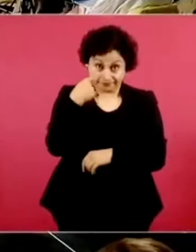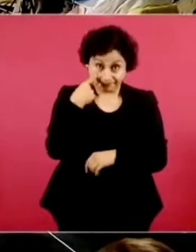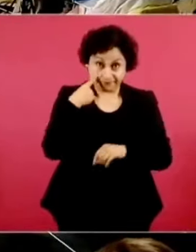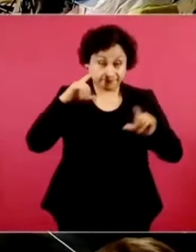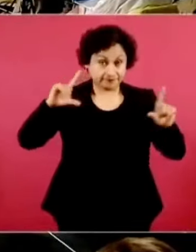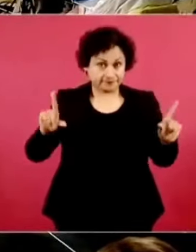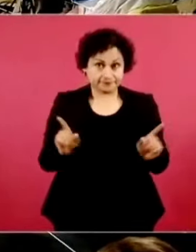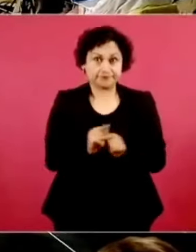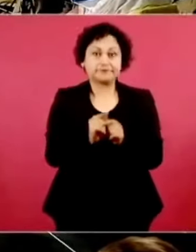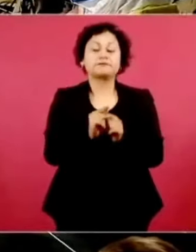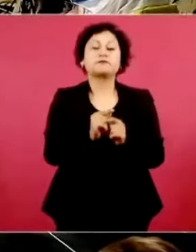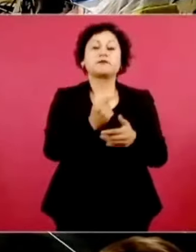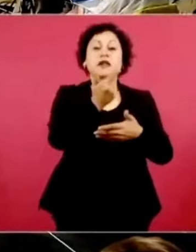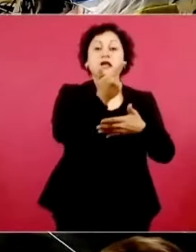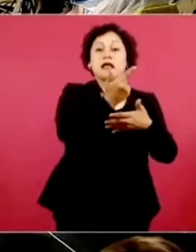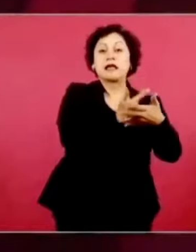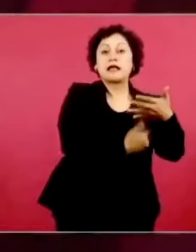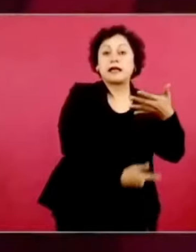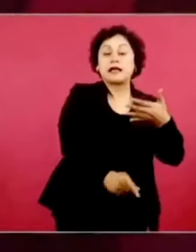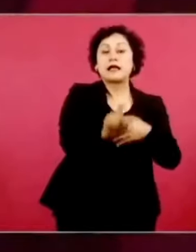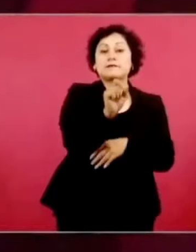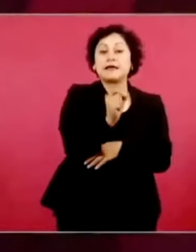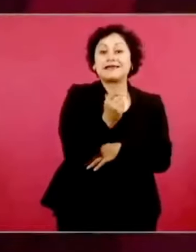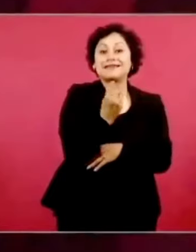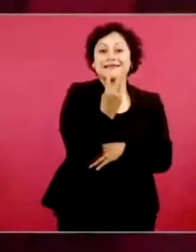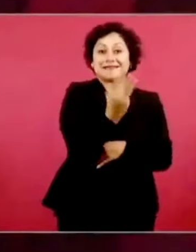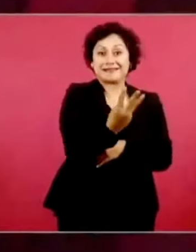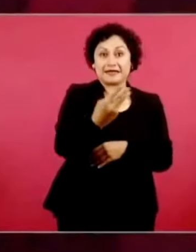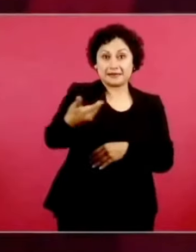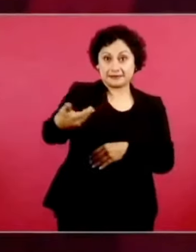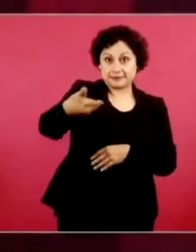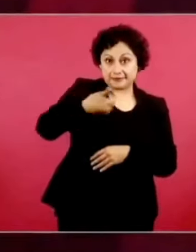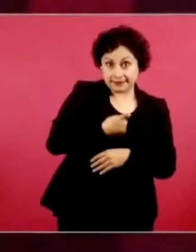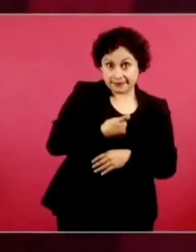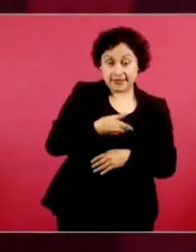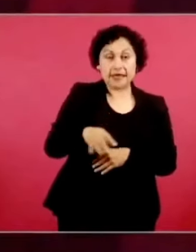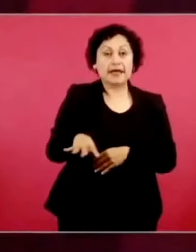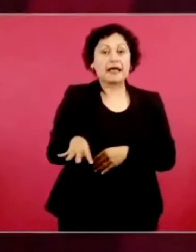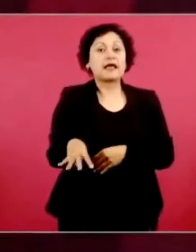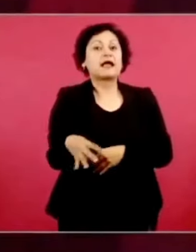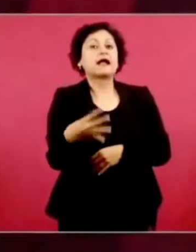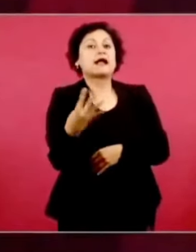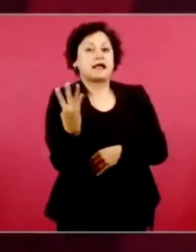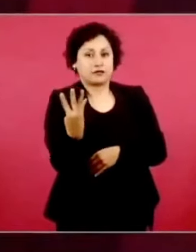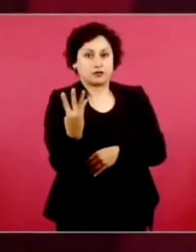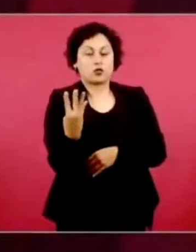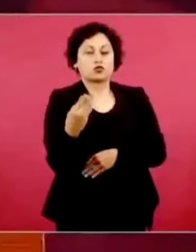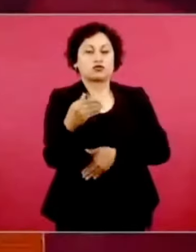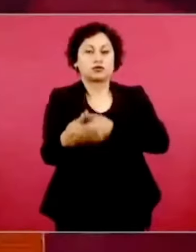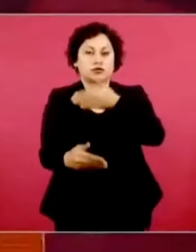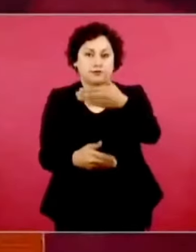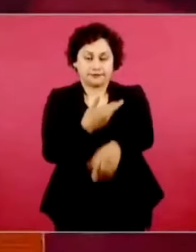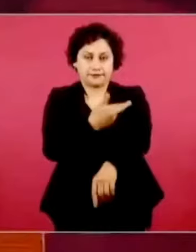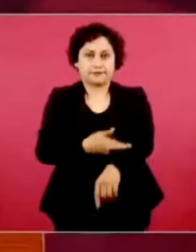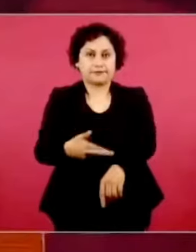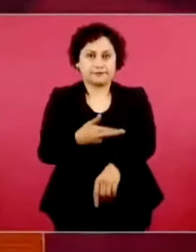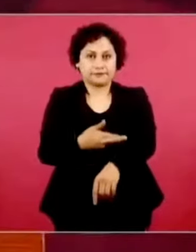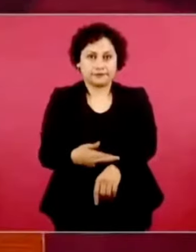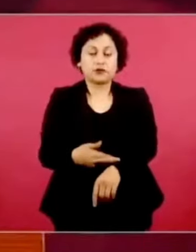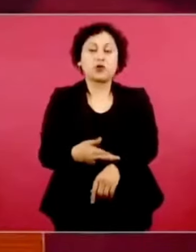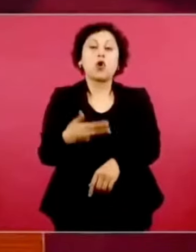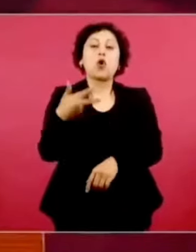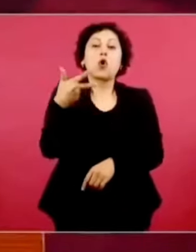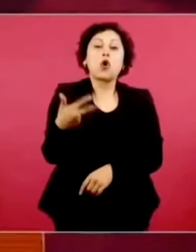14 están en proceso, de esos 14, ocho hoy van a